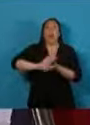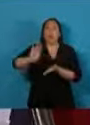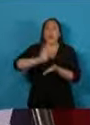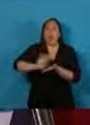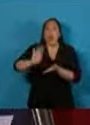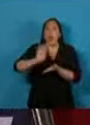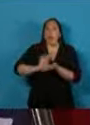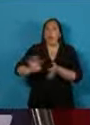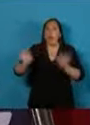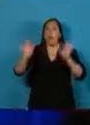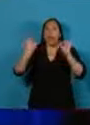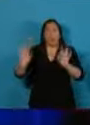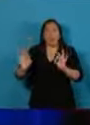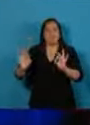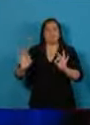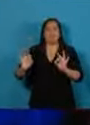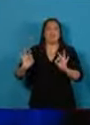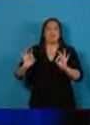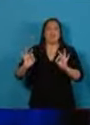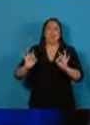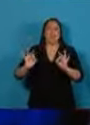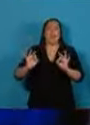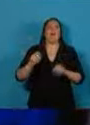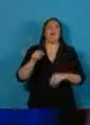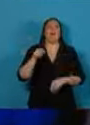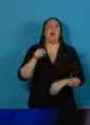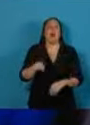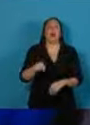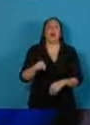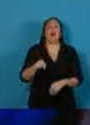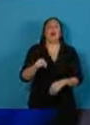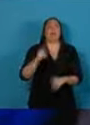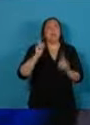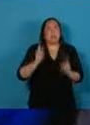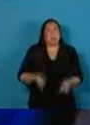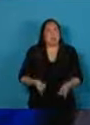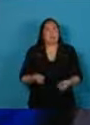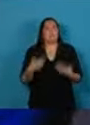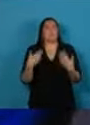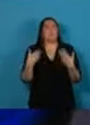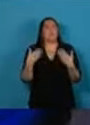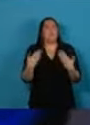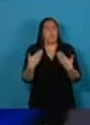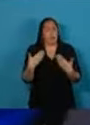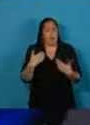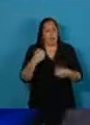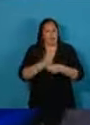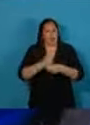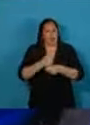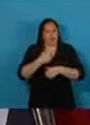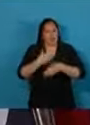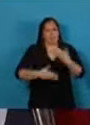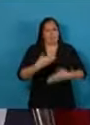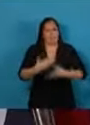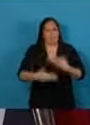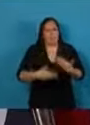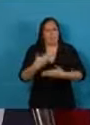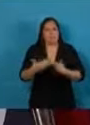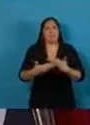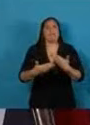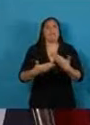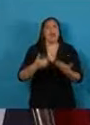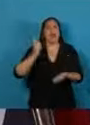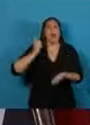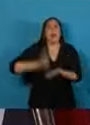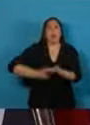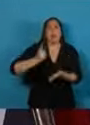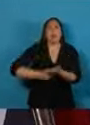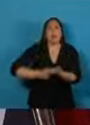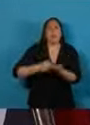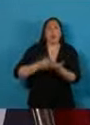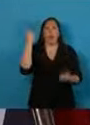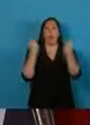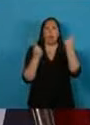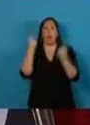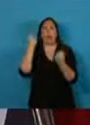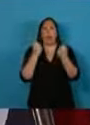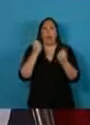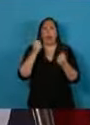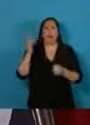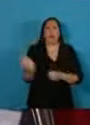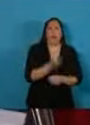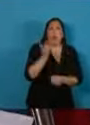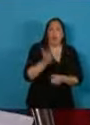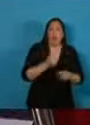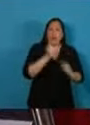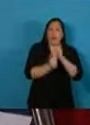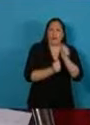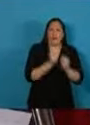sido completada. Y al mismo tiempo, hayamos podido poner en práctica un conjunto de medidas económicas, productivas y